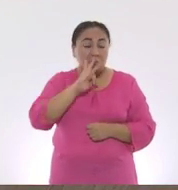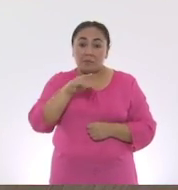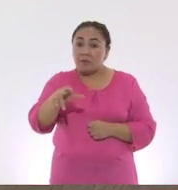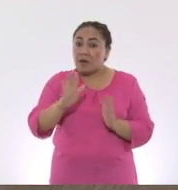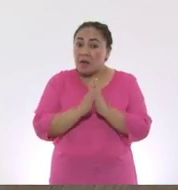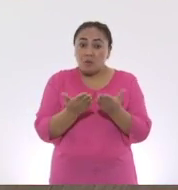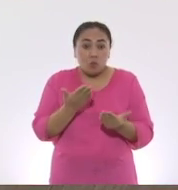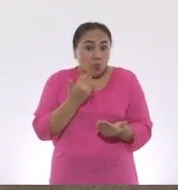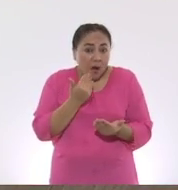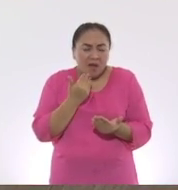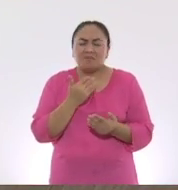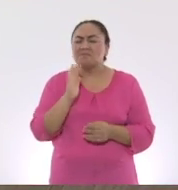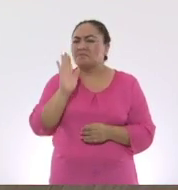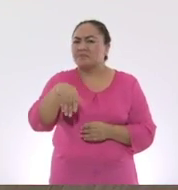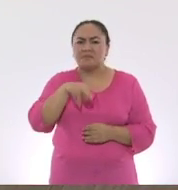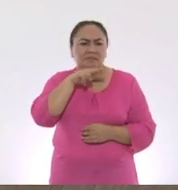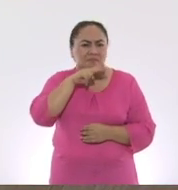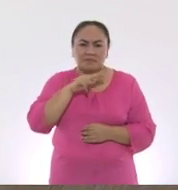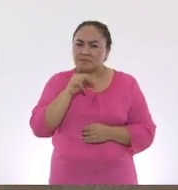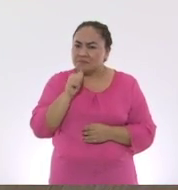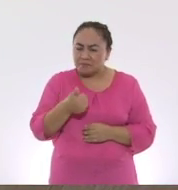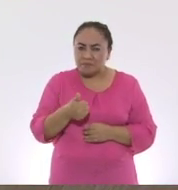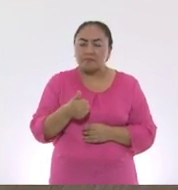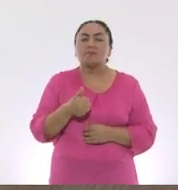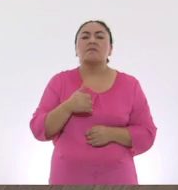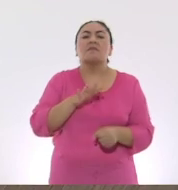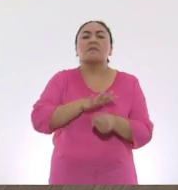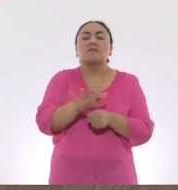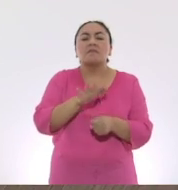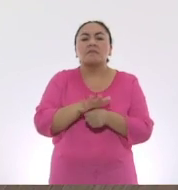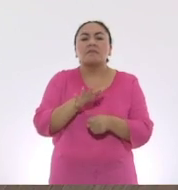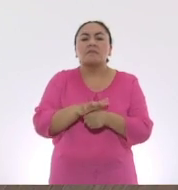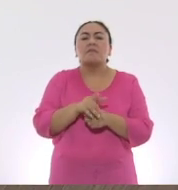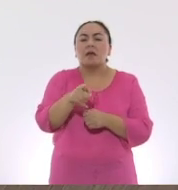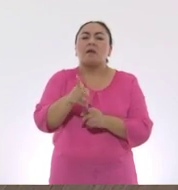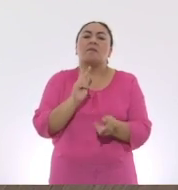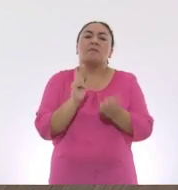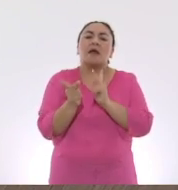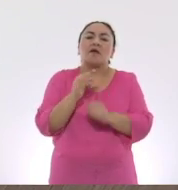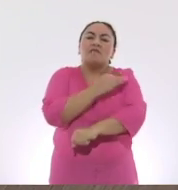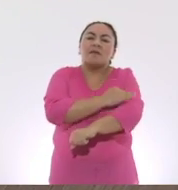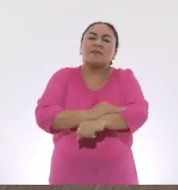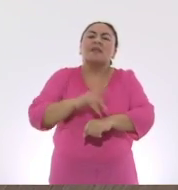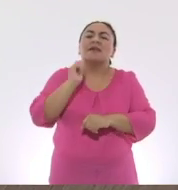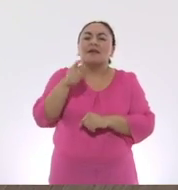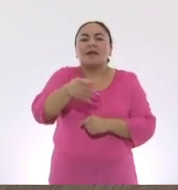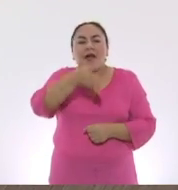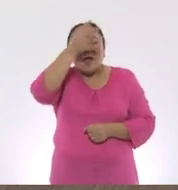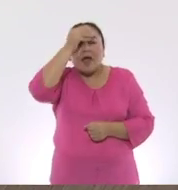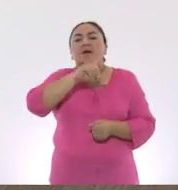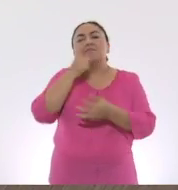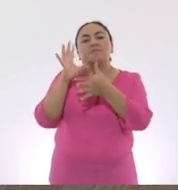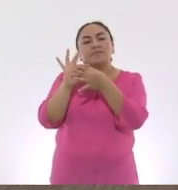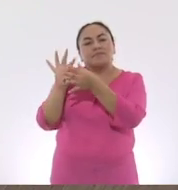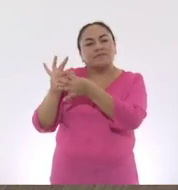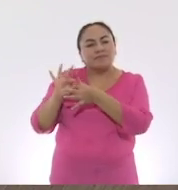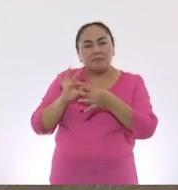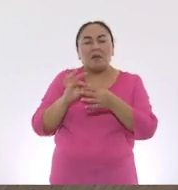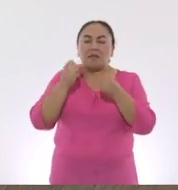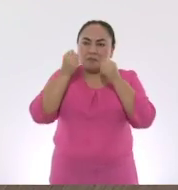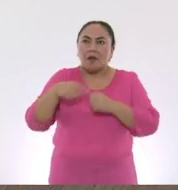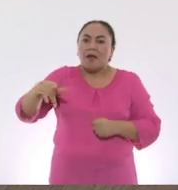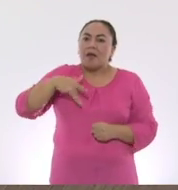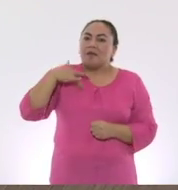materiales, no te preocupes. En cualquier caso, platica con tu familia sobre lo que aprendiste. Seguro les